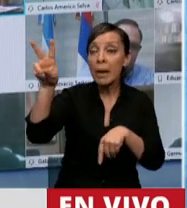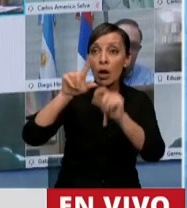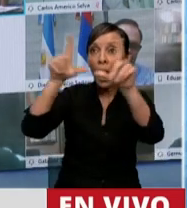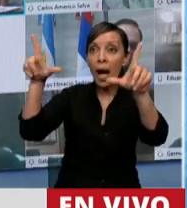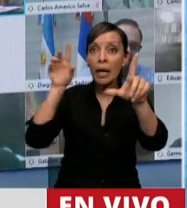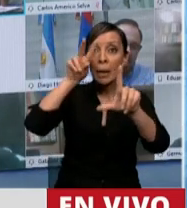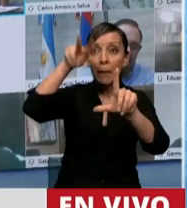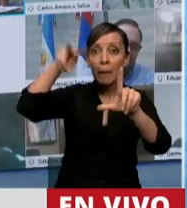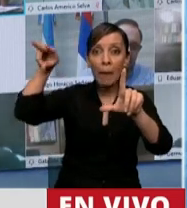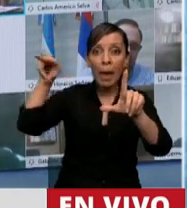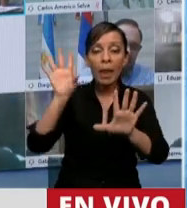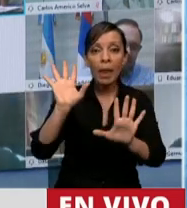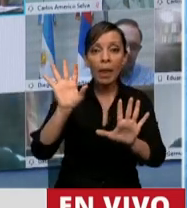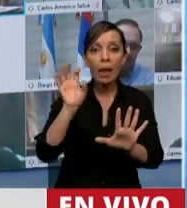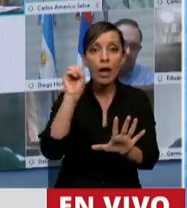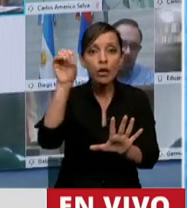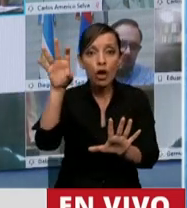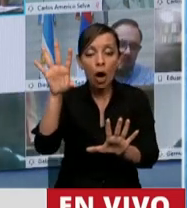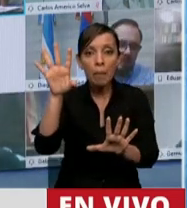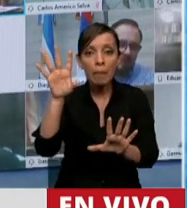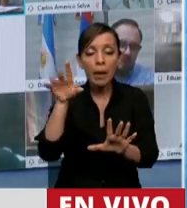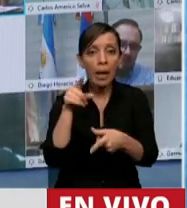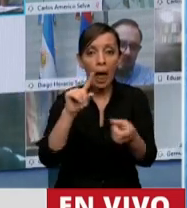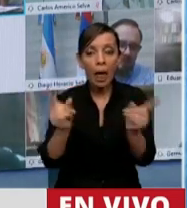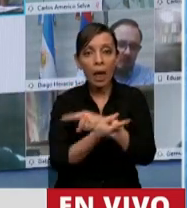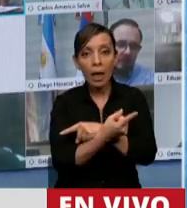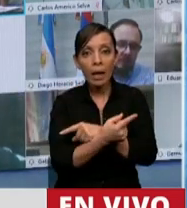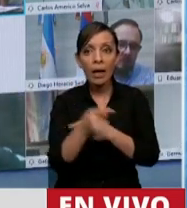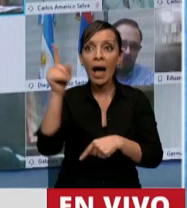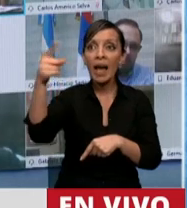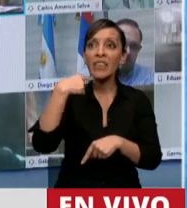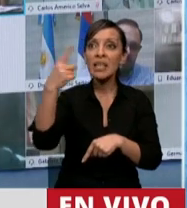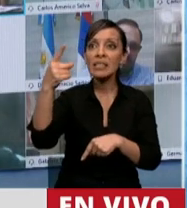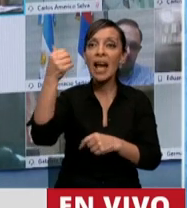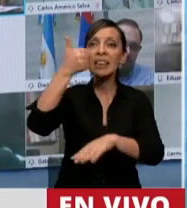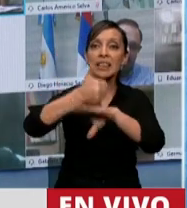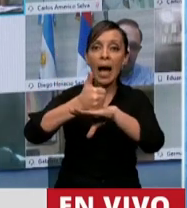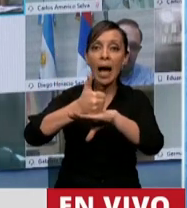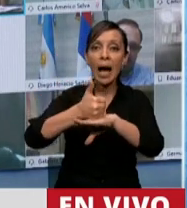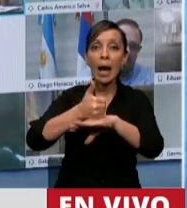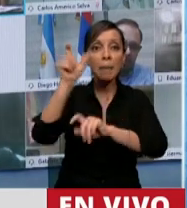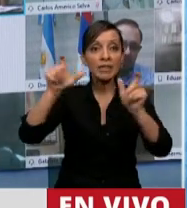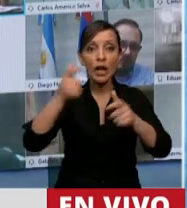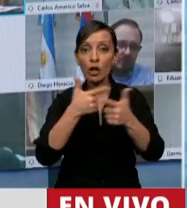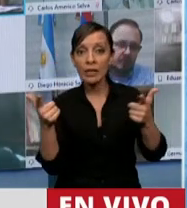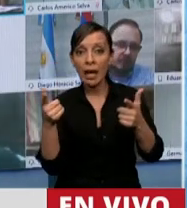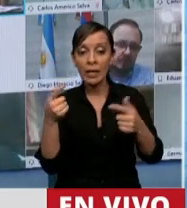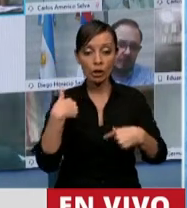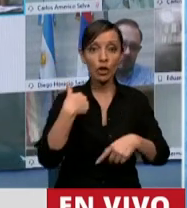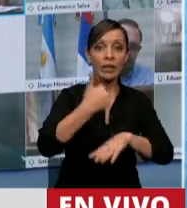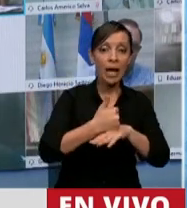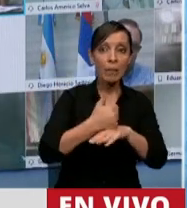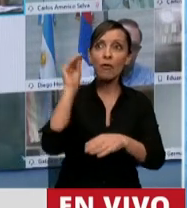y ver que en el mundo del revés están presentes los ausentes y los presentes estamos ausentes.